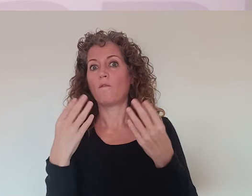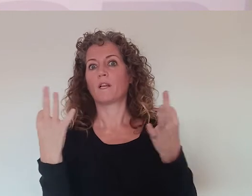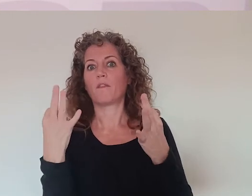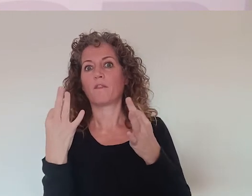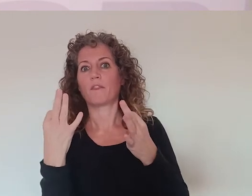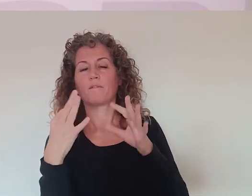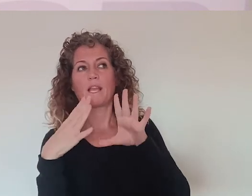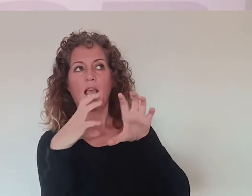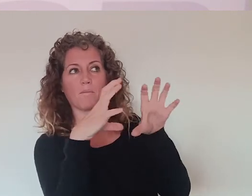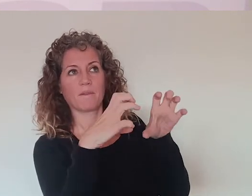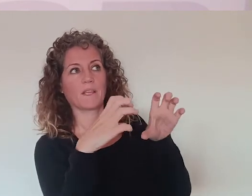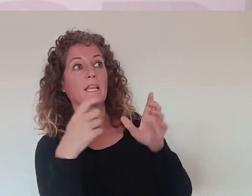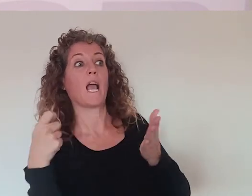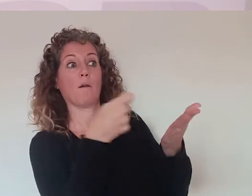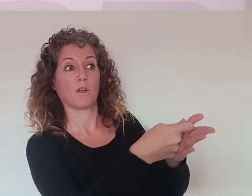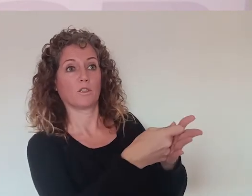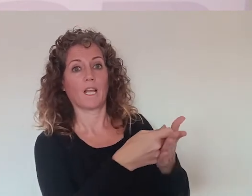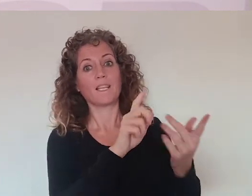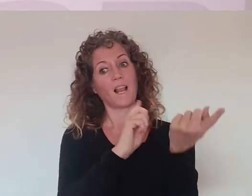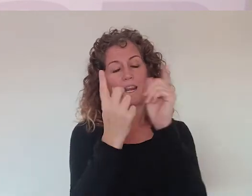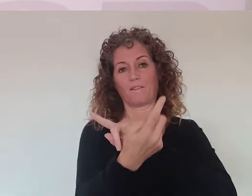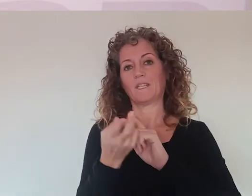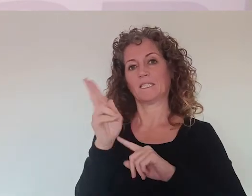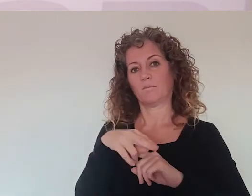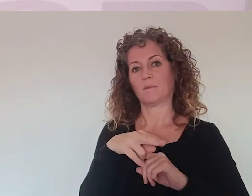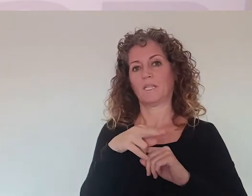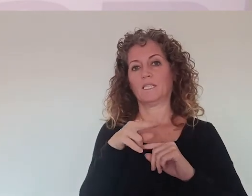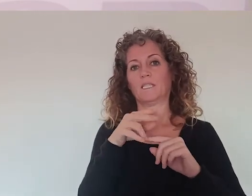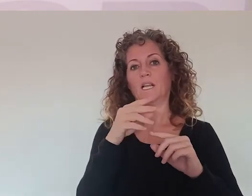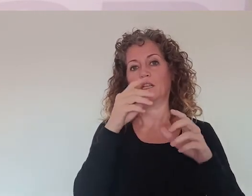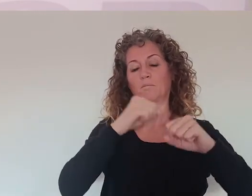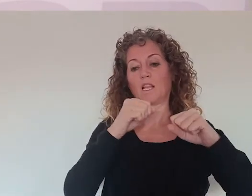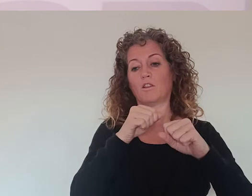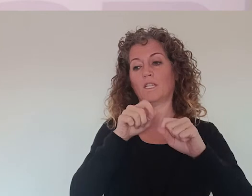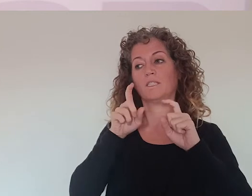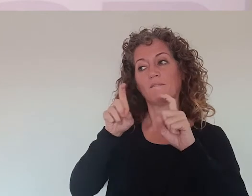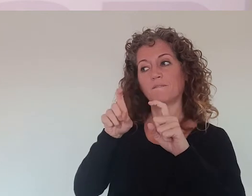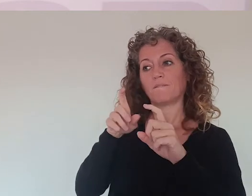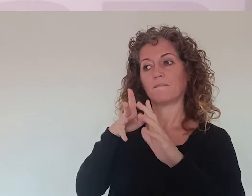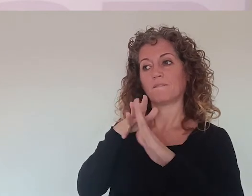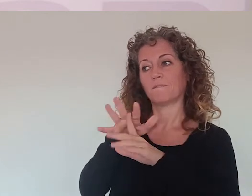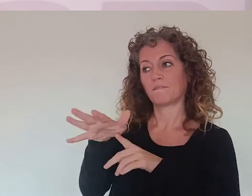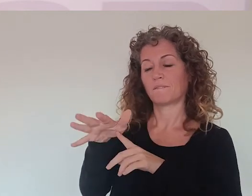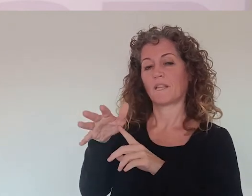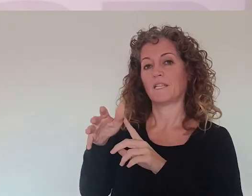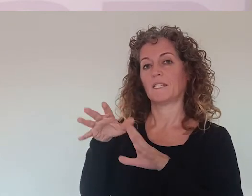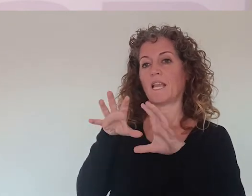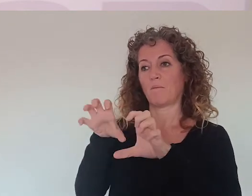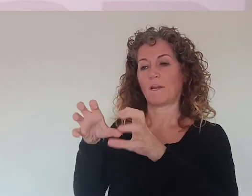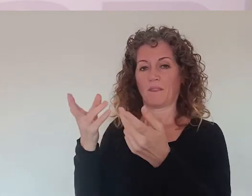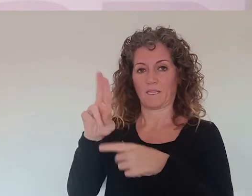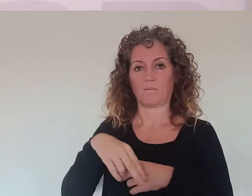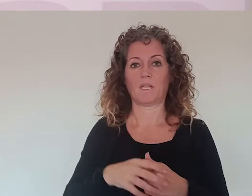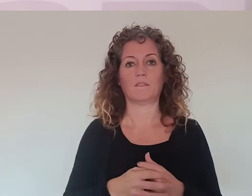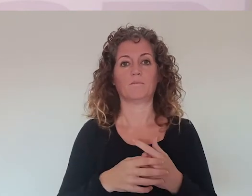aprender mucho y aportar mucho a las personas mayores y las personas mayores también aprenden y aportan mucho a la gente joven. Es decir, la